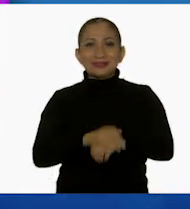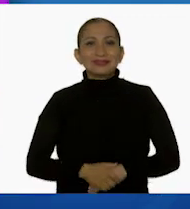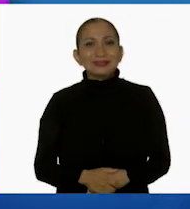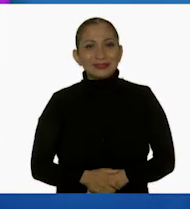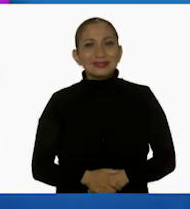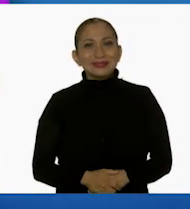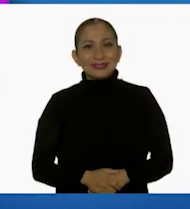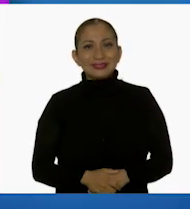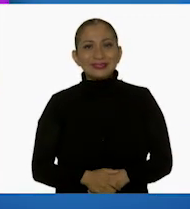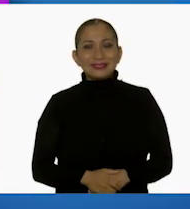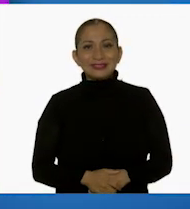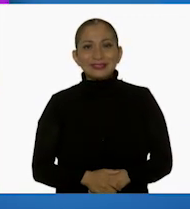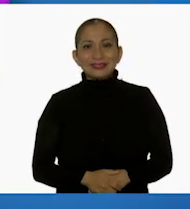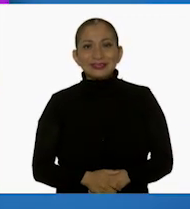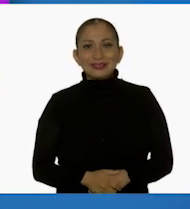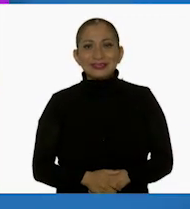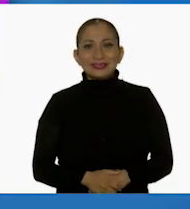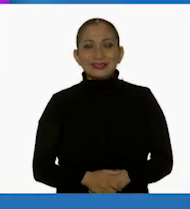unos a los otros.